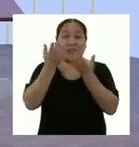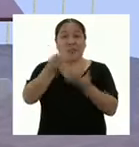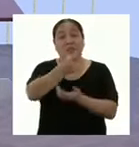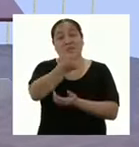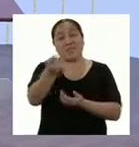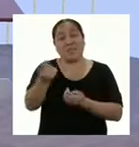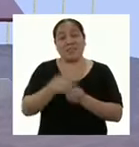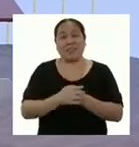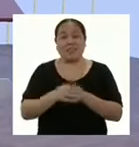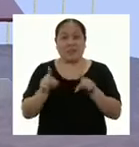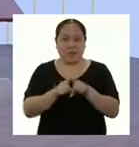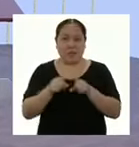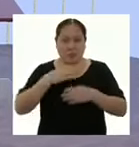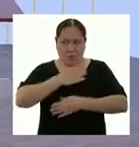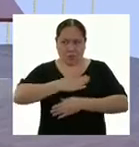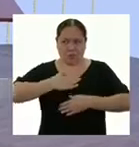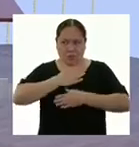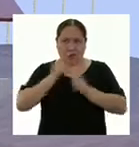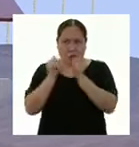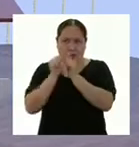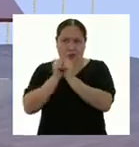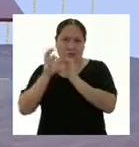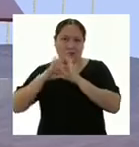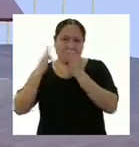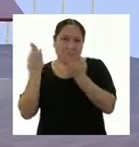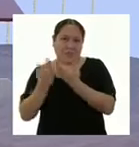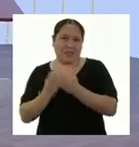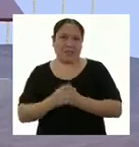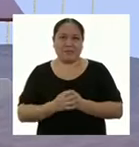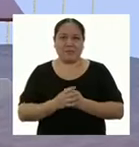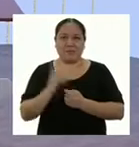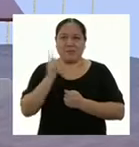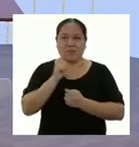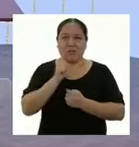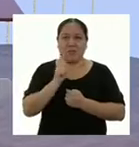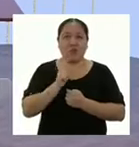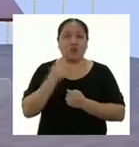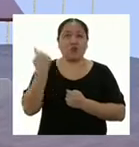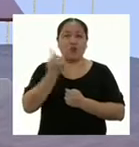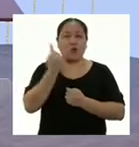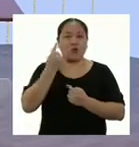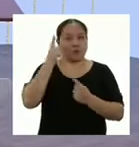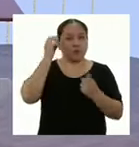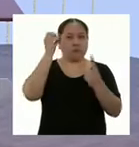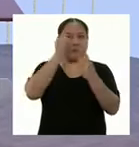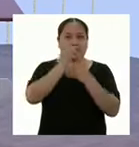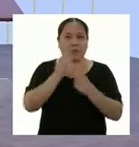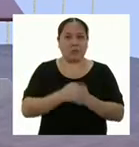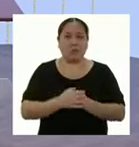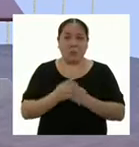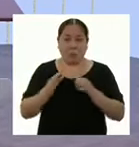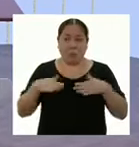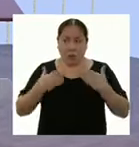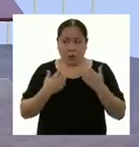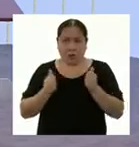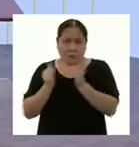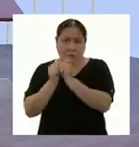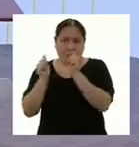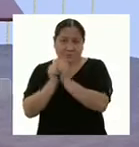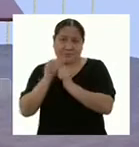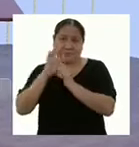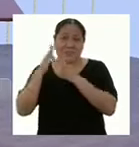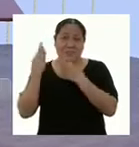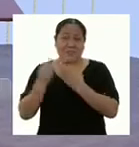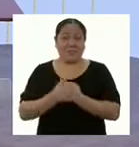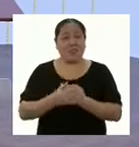a ustedes, pero se puede disfrutar con toda la familia. No tienen por qué hacer este reto por su cuenta. Pueden hacerlo en compañía de algún familiar.